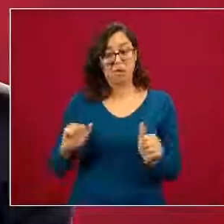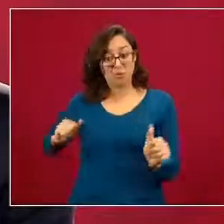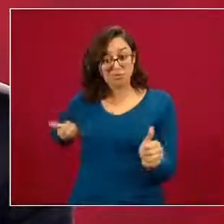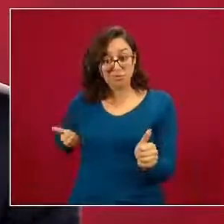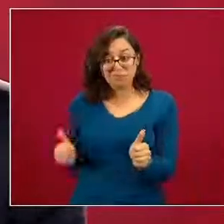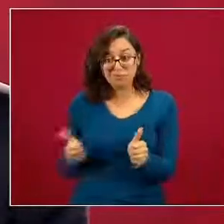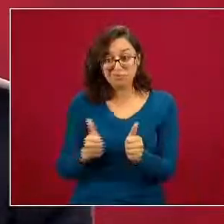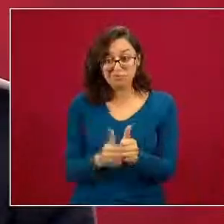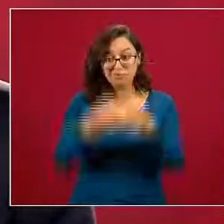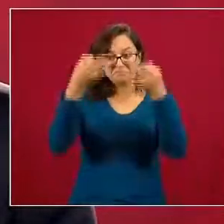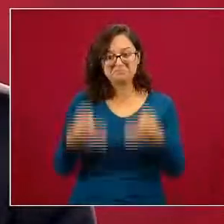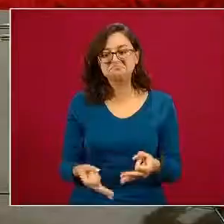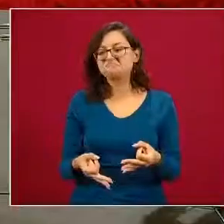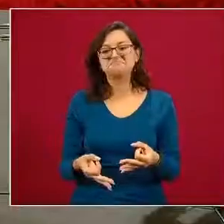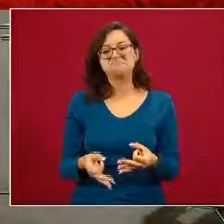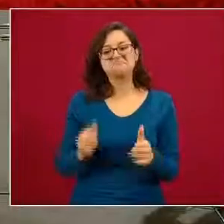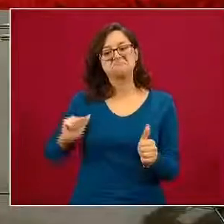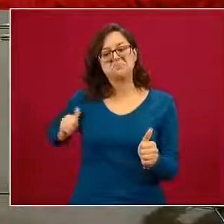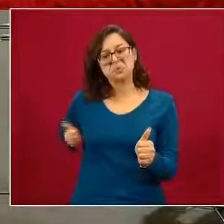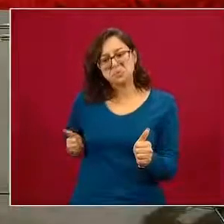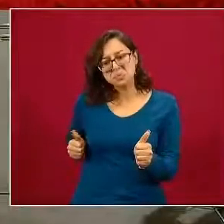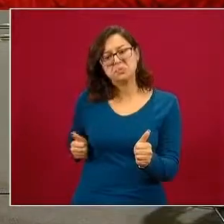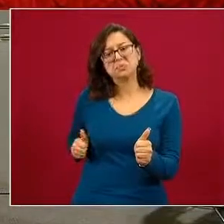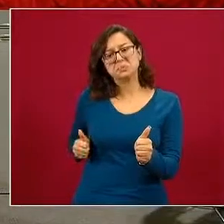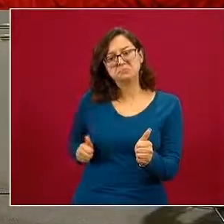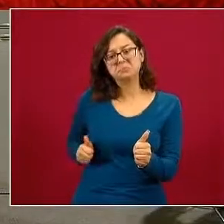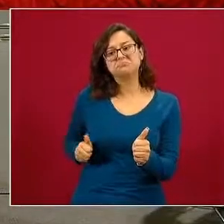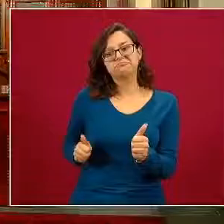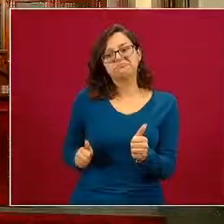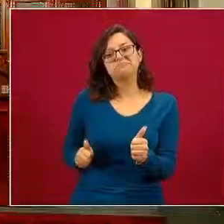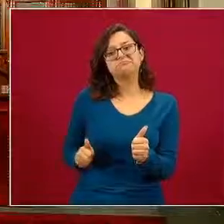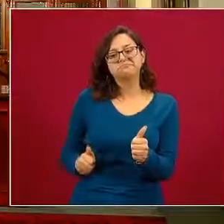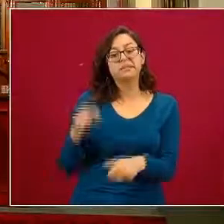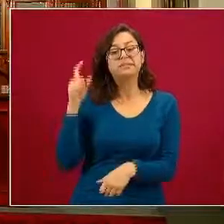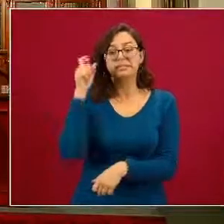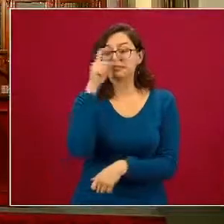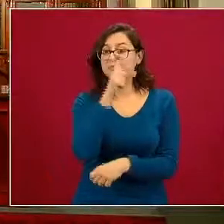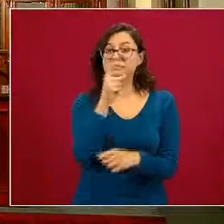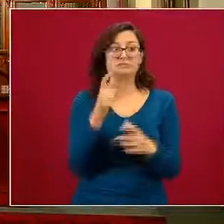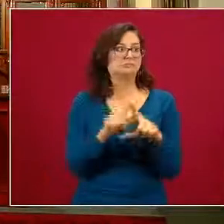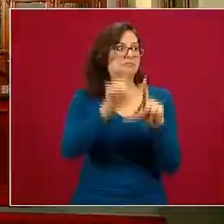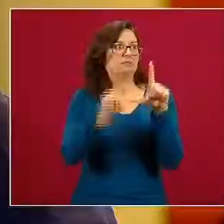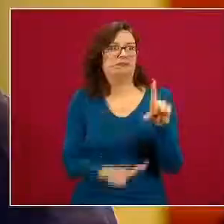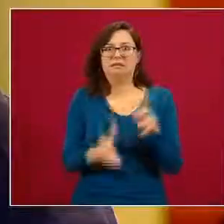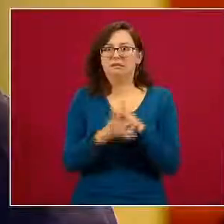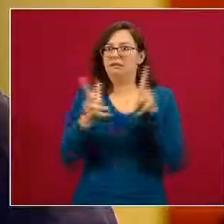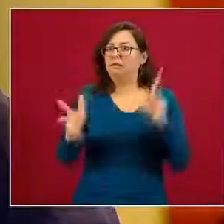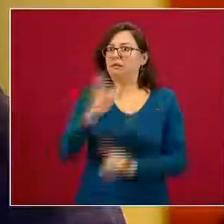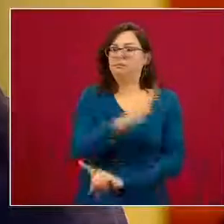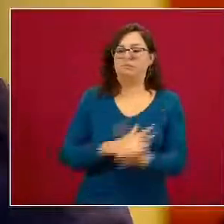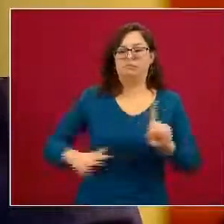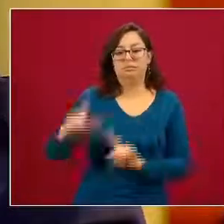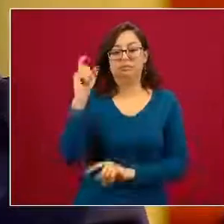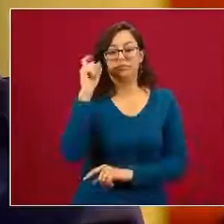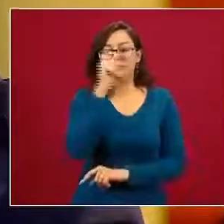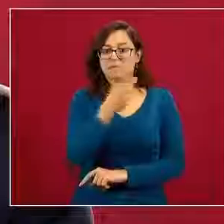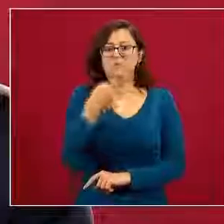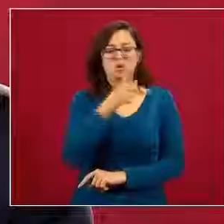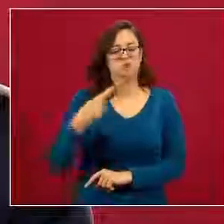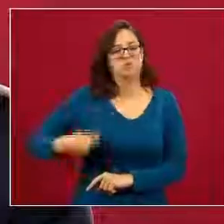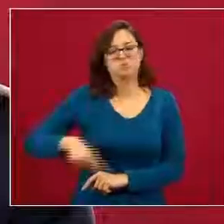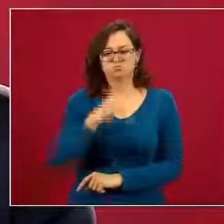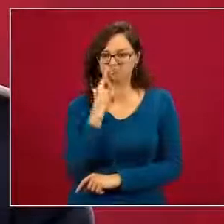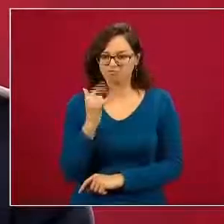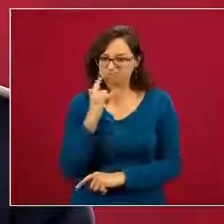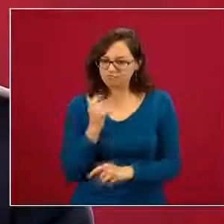ideal que debería tener un país con la complejidad poblacional y social que tiene México pero vamos a hacer nuestro mejor